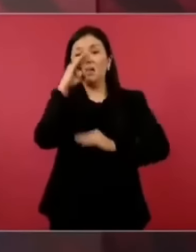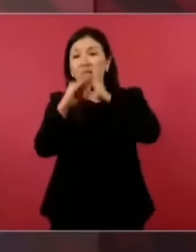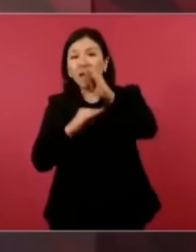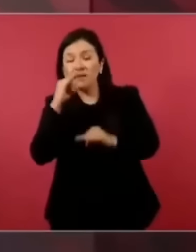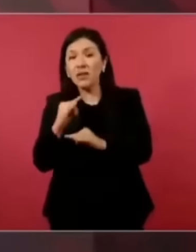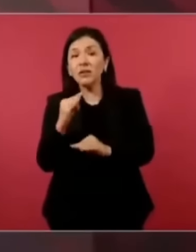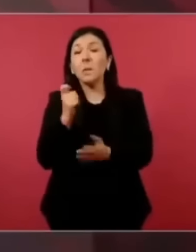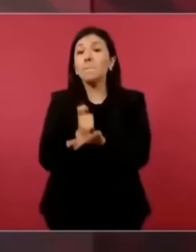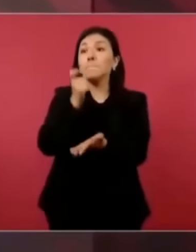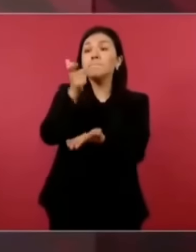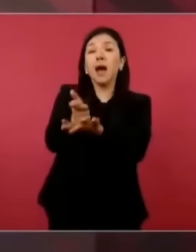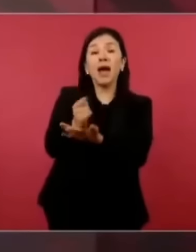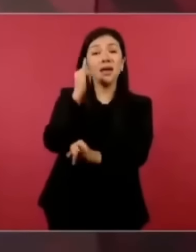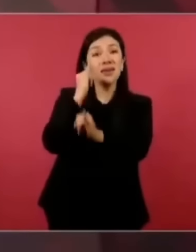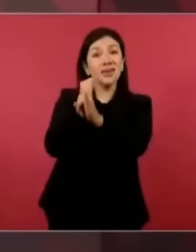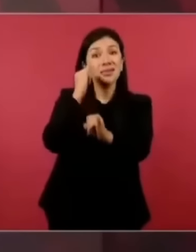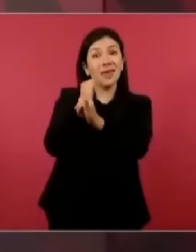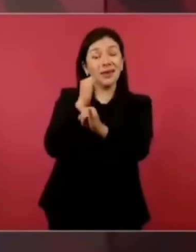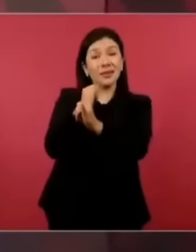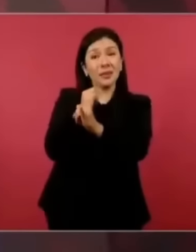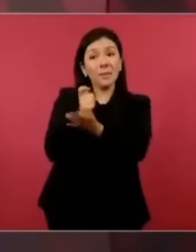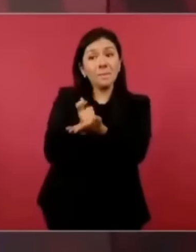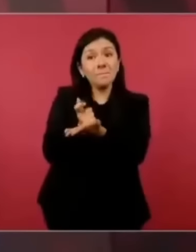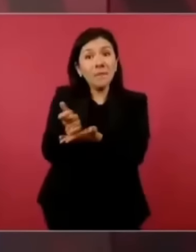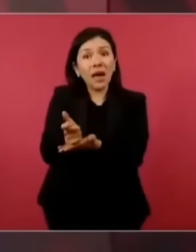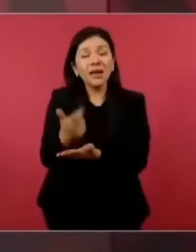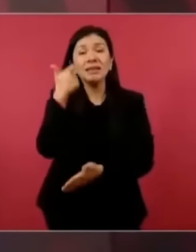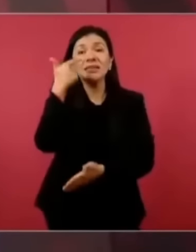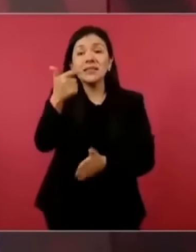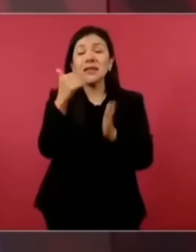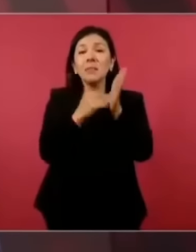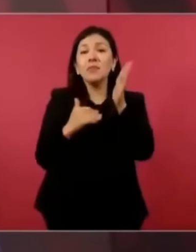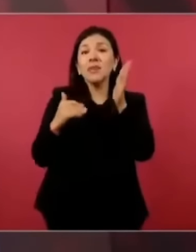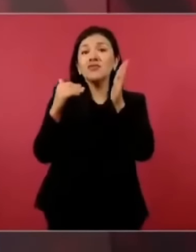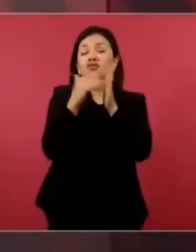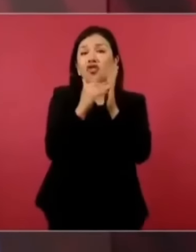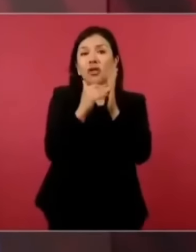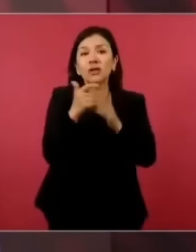internet, siete millones de pesos del avión.